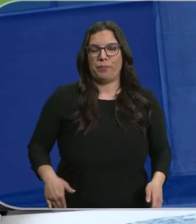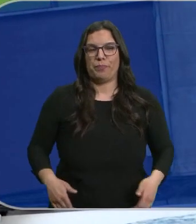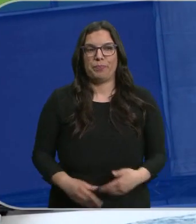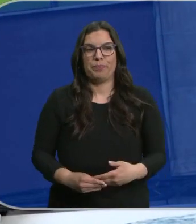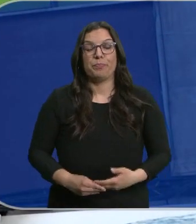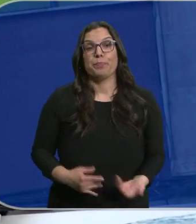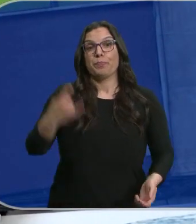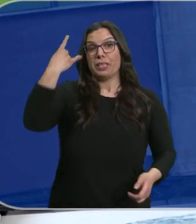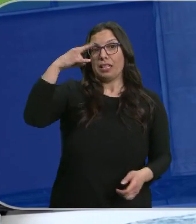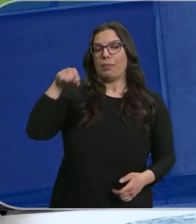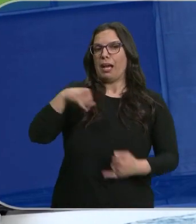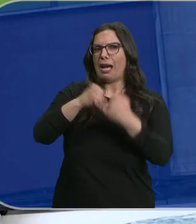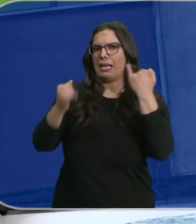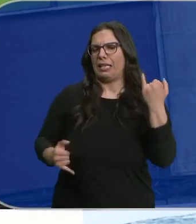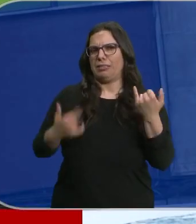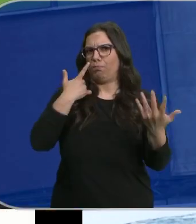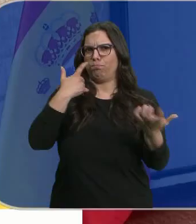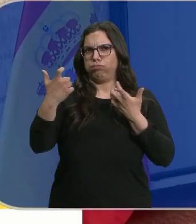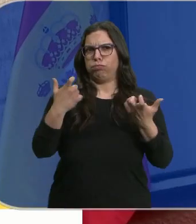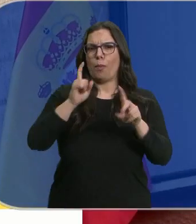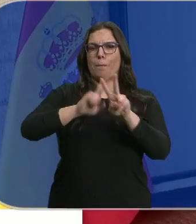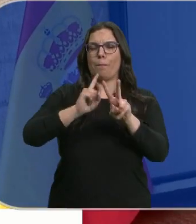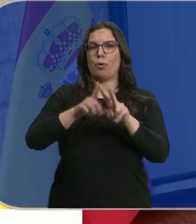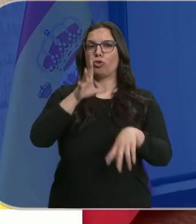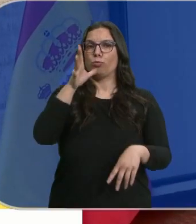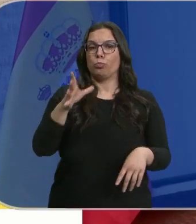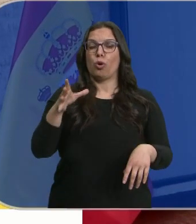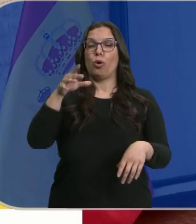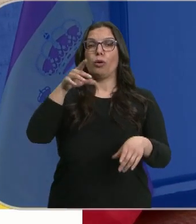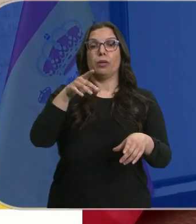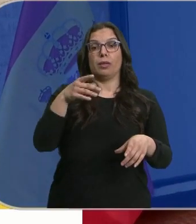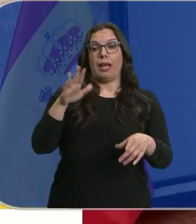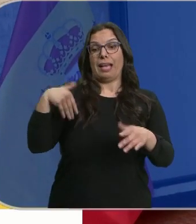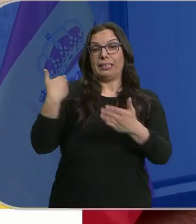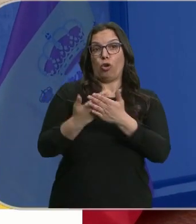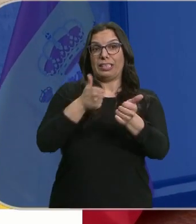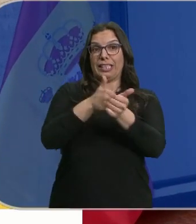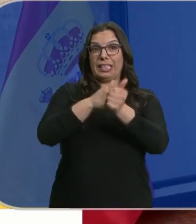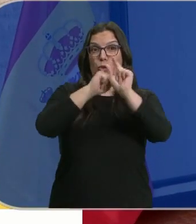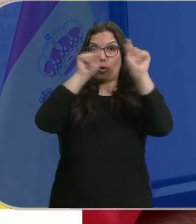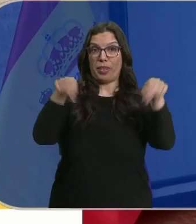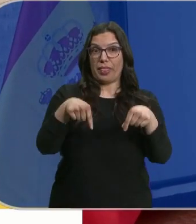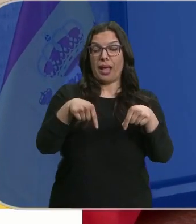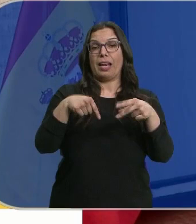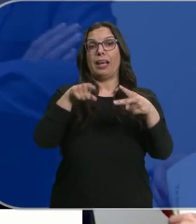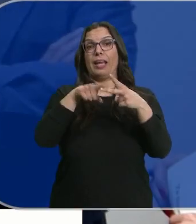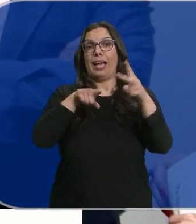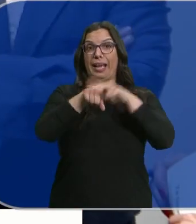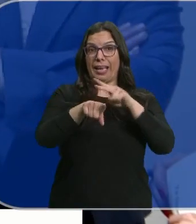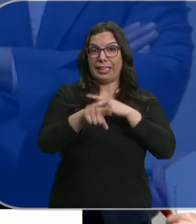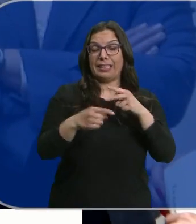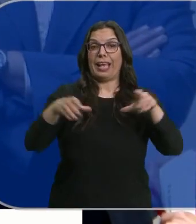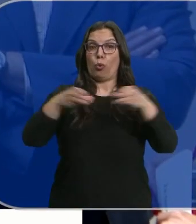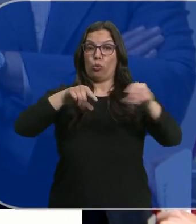Mientras en Salamanca, crisis abierta en Vox con la dimisión y salida del partido del hasta ahora secretario provincial del gerente y de otros tres